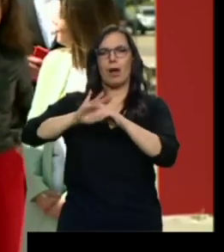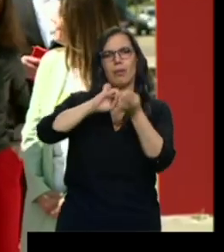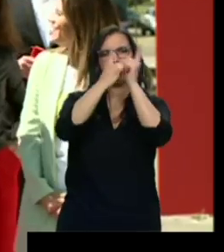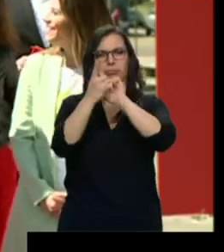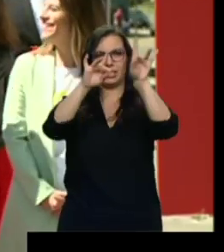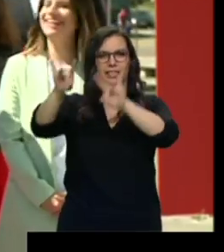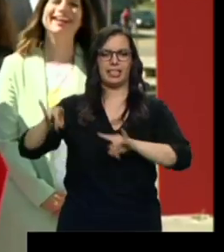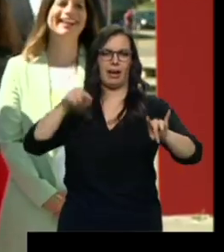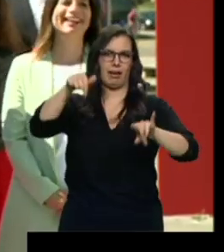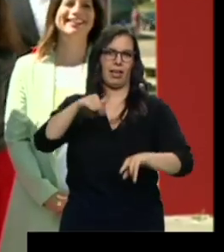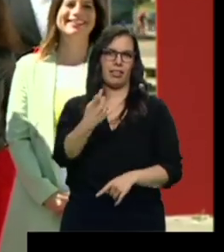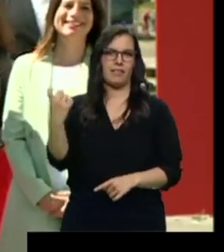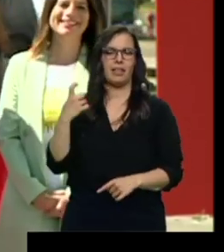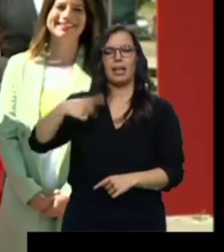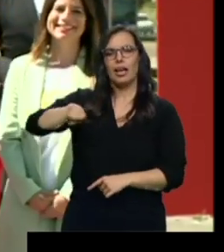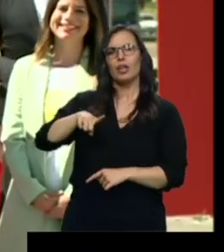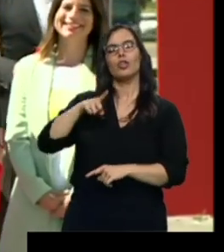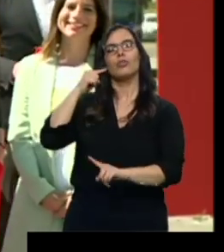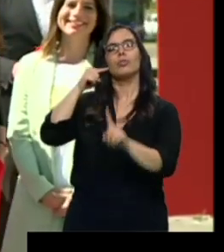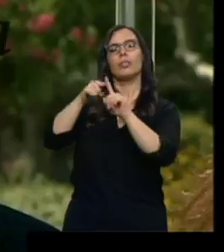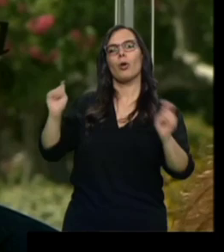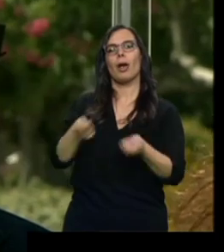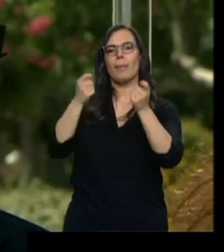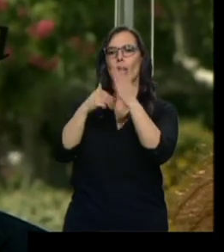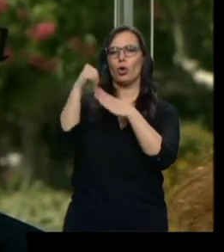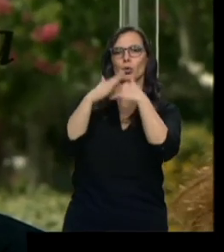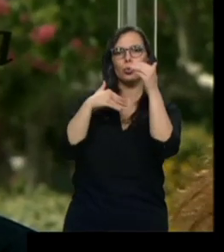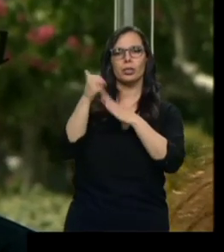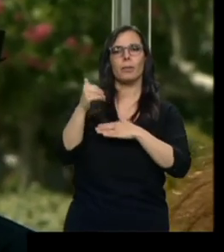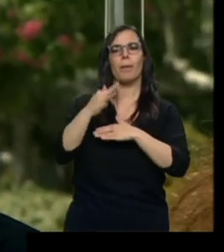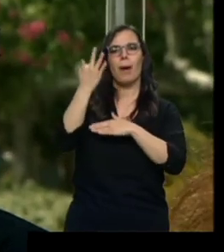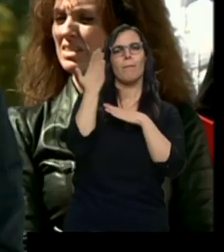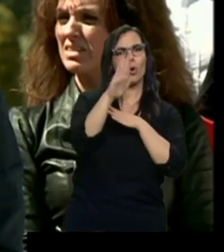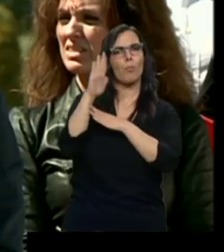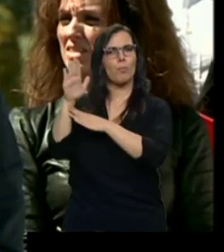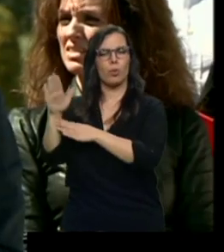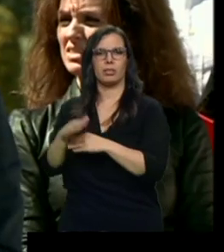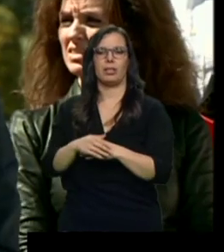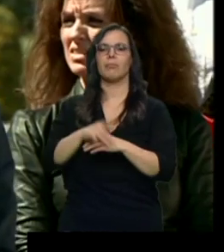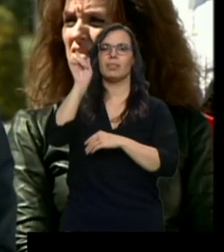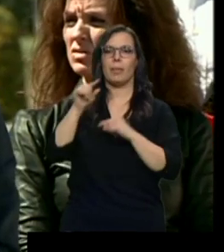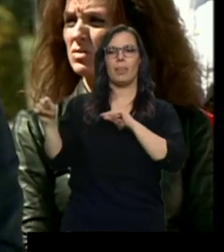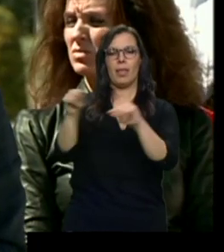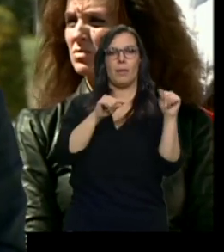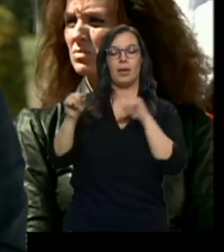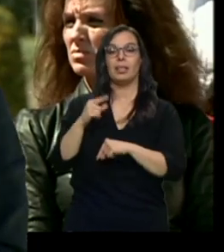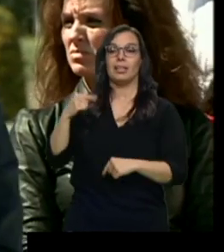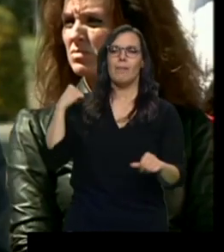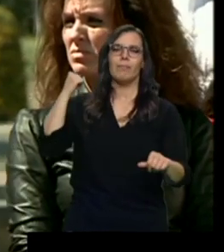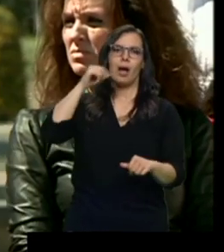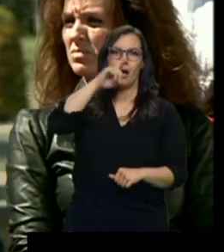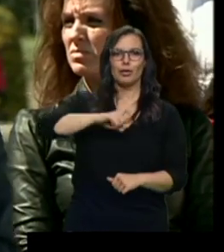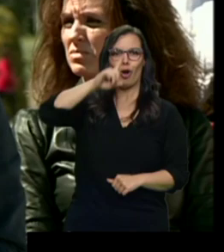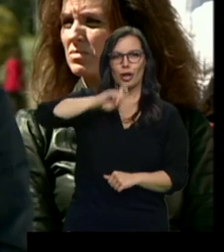necesita. Harán una campaña constructiva y de propuestas, igual que los debates. Después de muchos años de resistirse y de esconderse, por fin